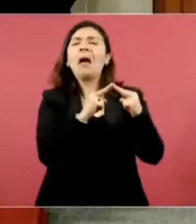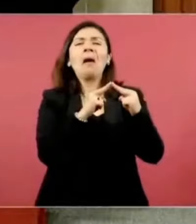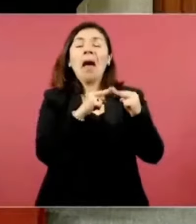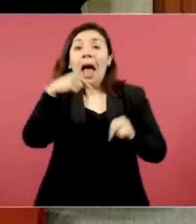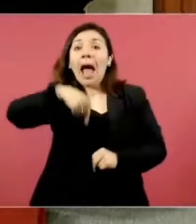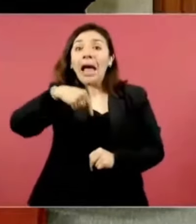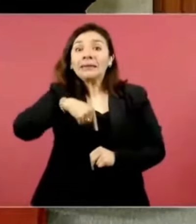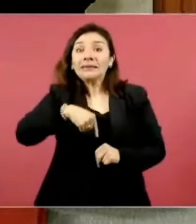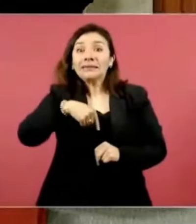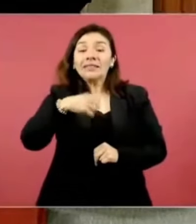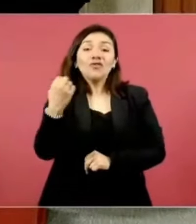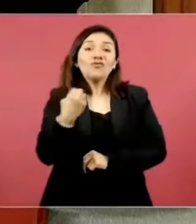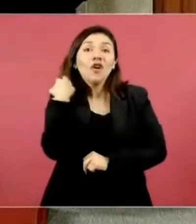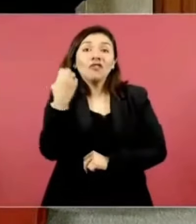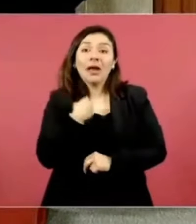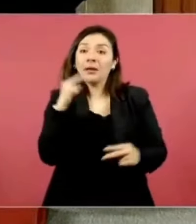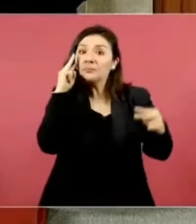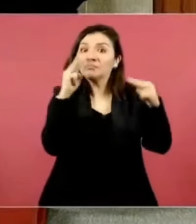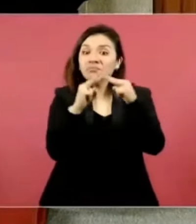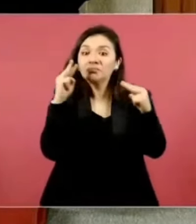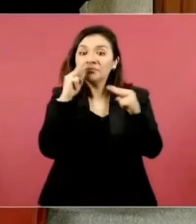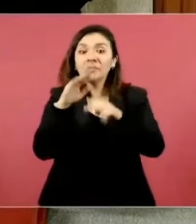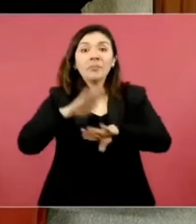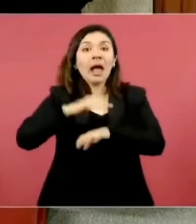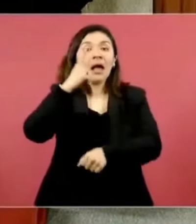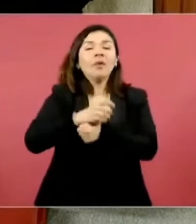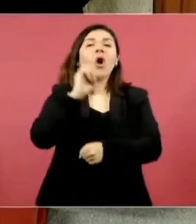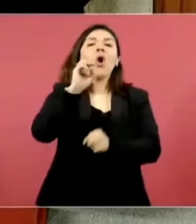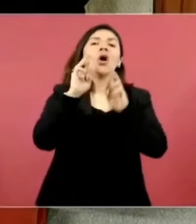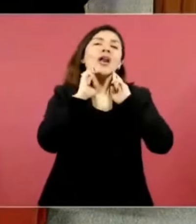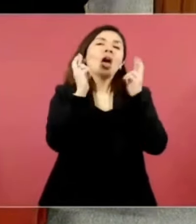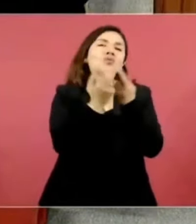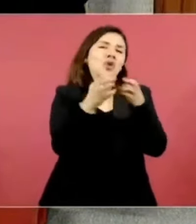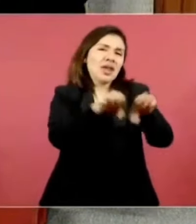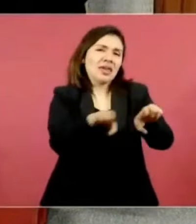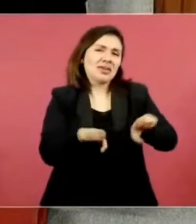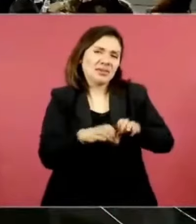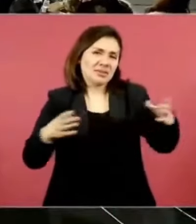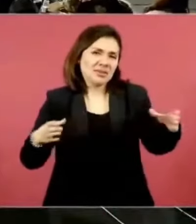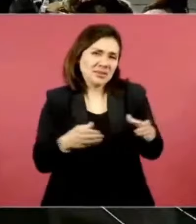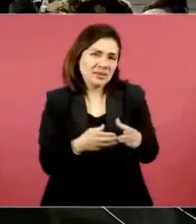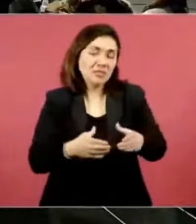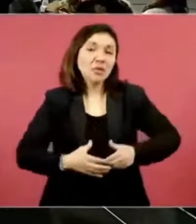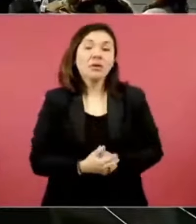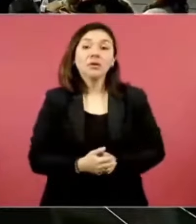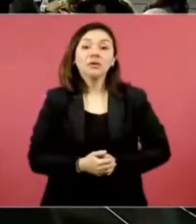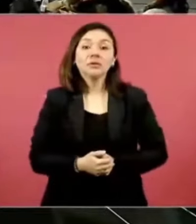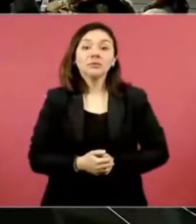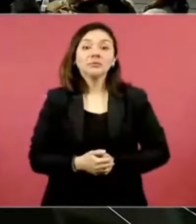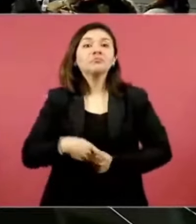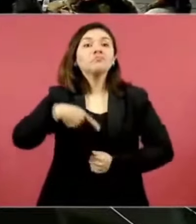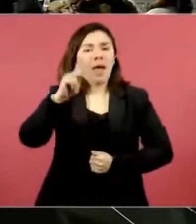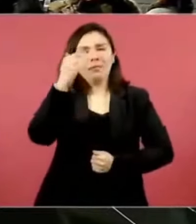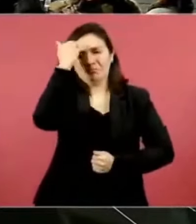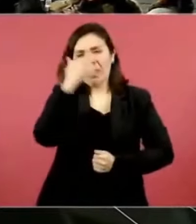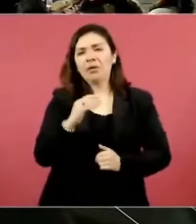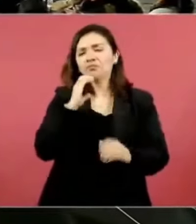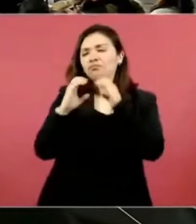en las reuniones de gabinete pero nos entendemos